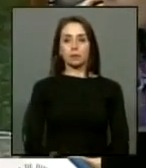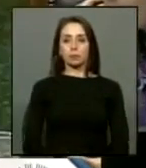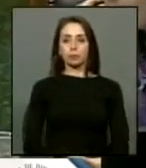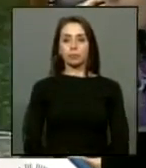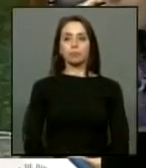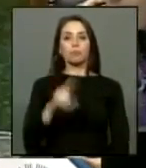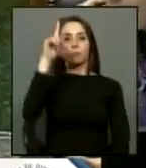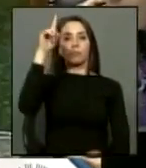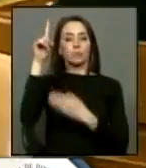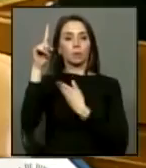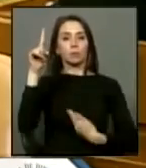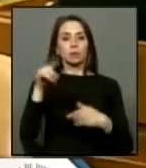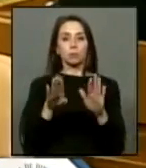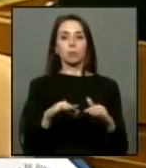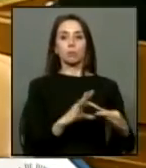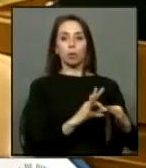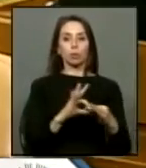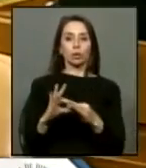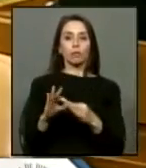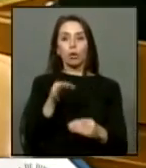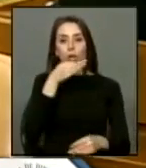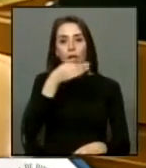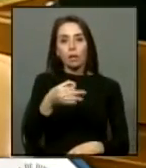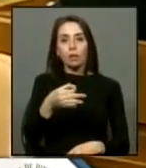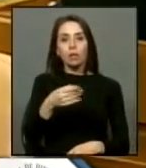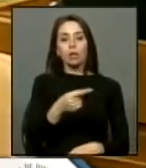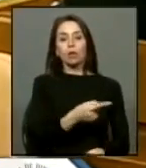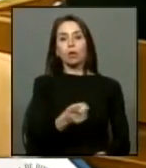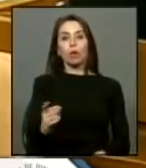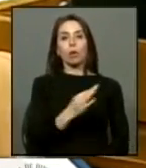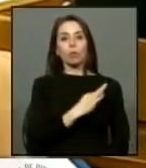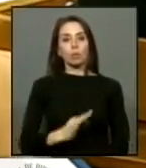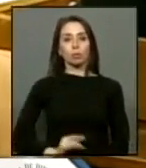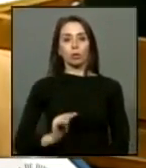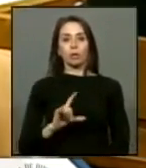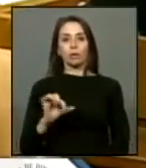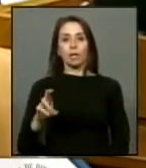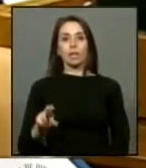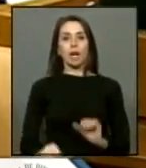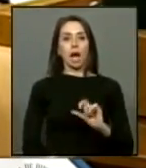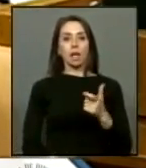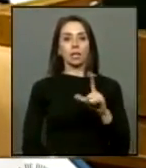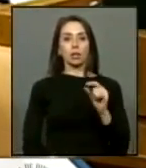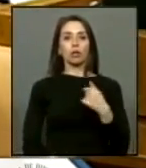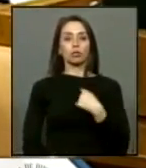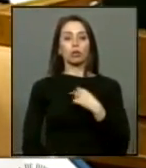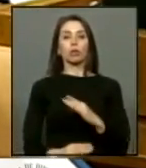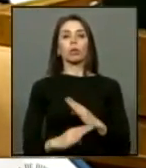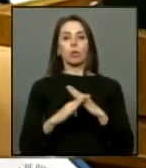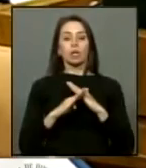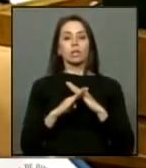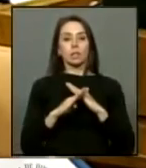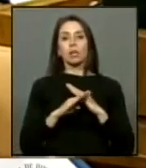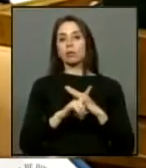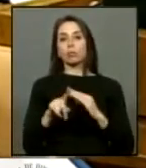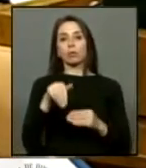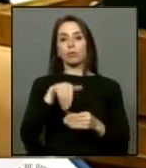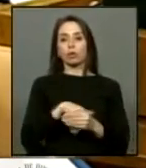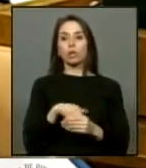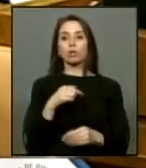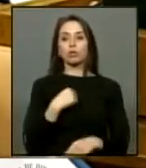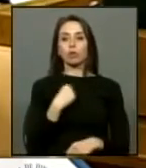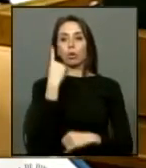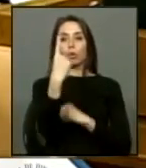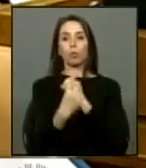presidente por las mismas razones que han expresado los diputados telier y aguiló también estoy inhabilitado de votar estuve